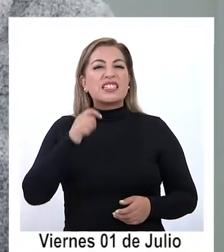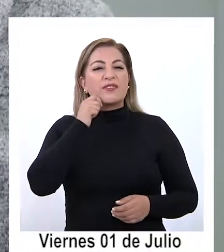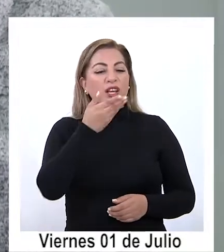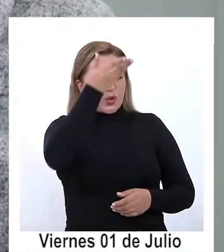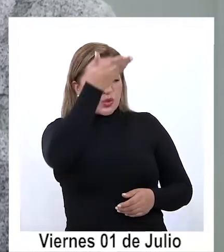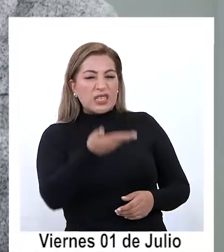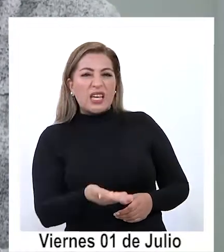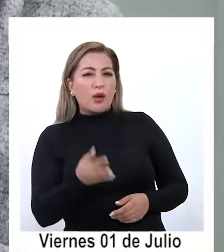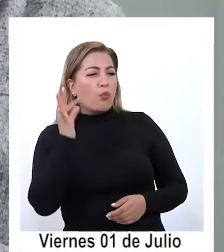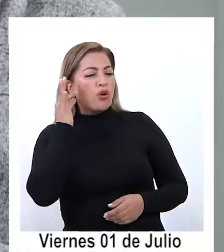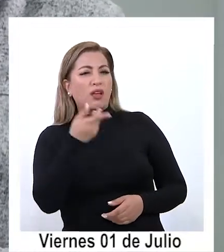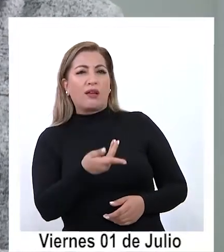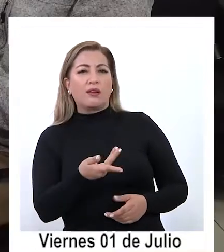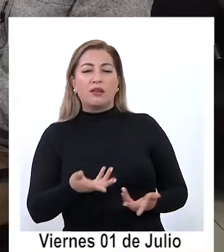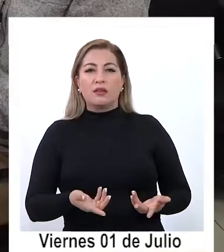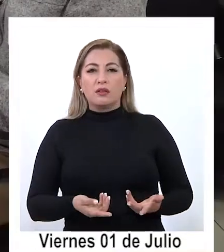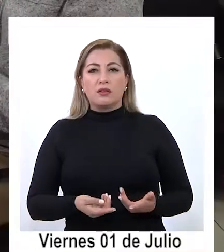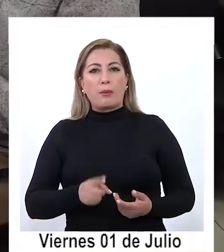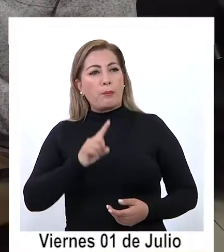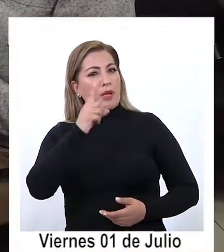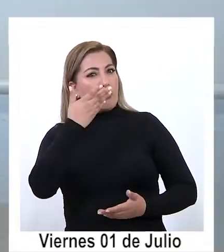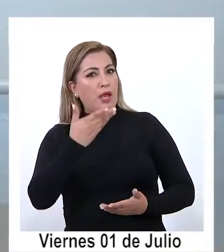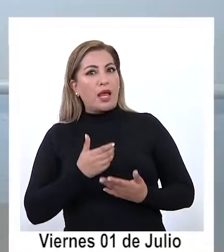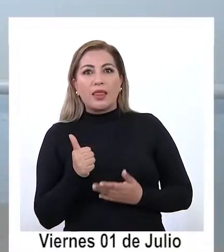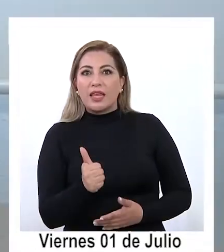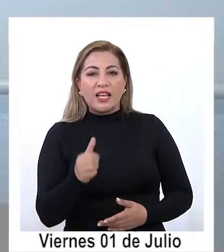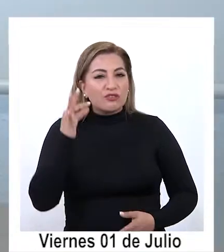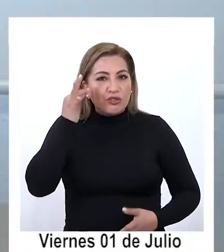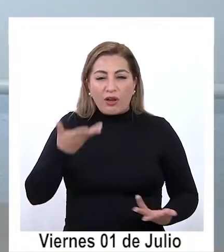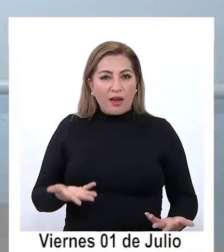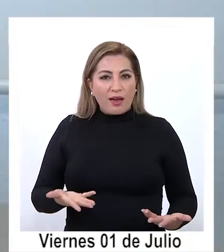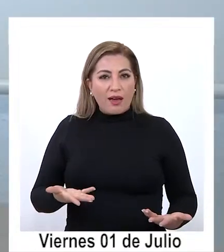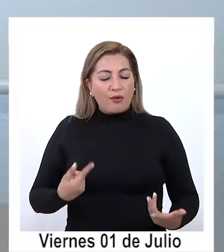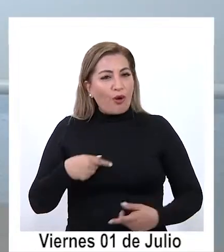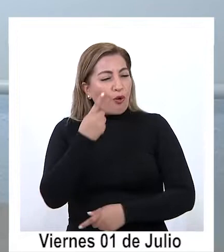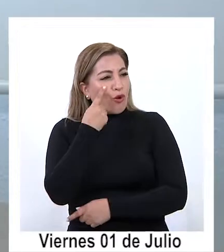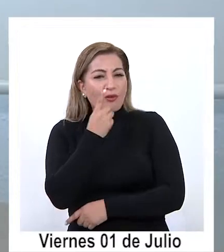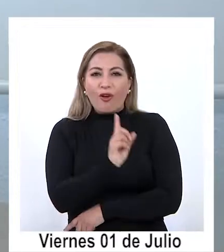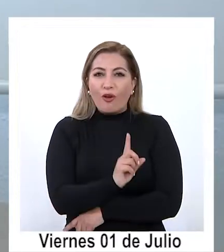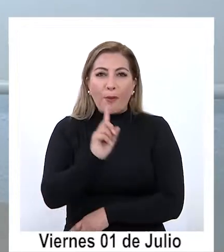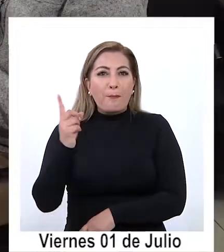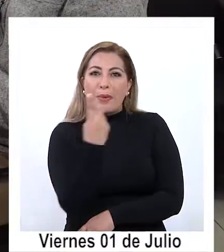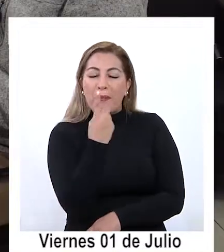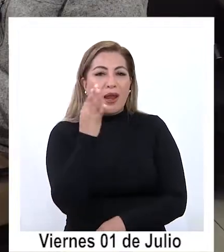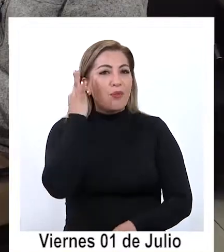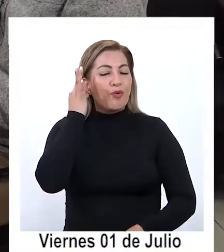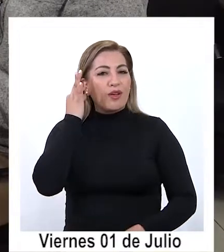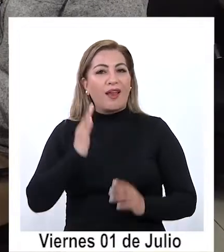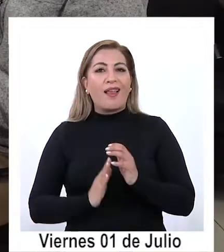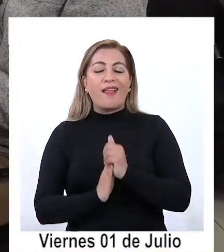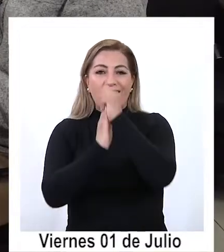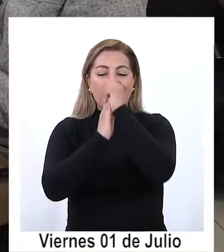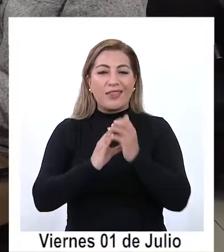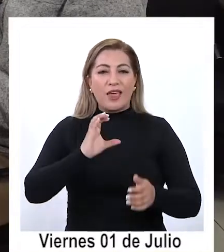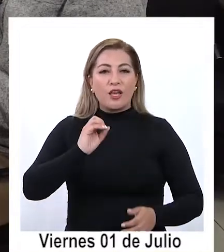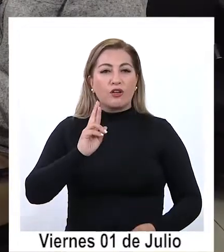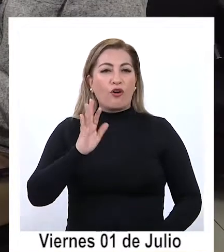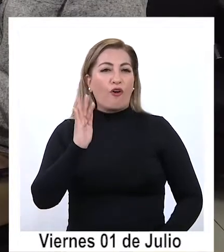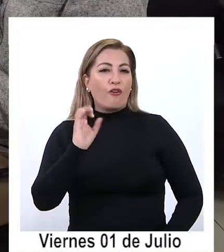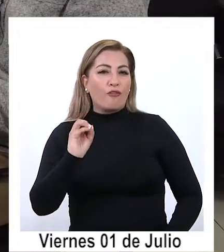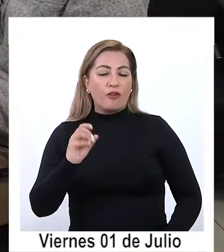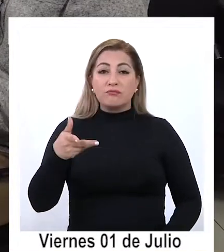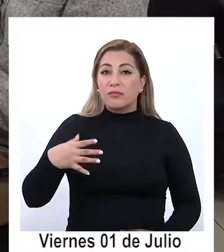seguramente la gente dice oh, es la primera directora entiendo, ¿cierto? La primera mujer que dirige Corfo en la región